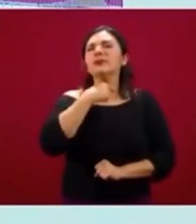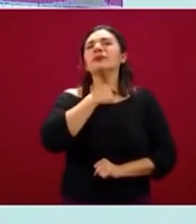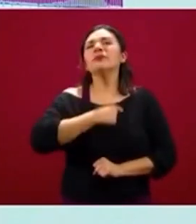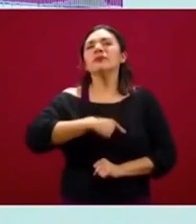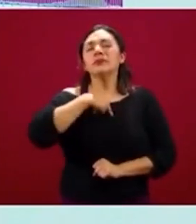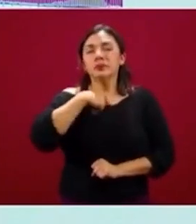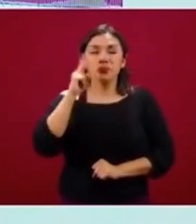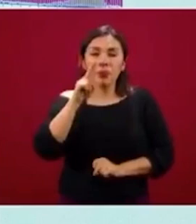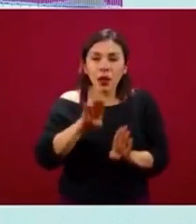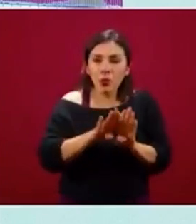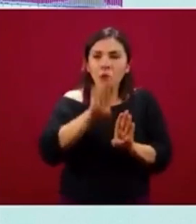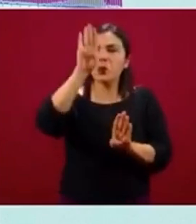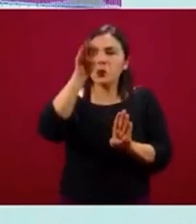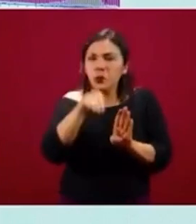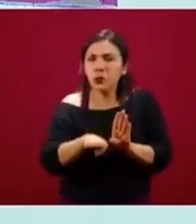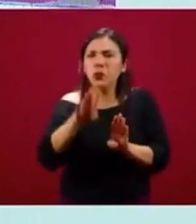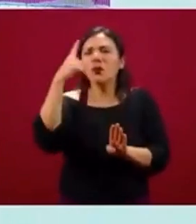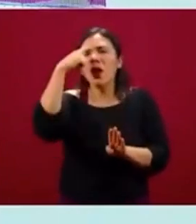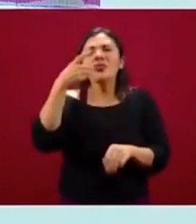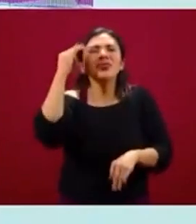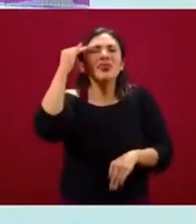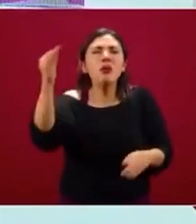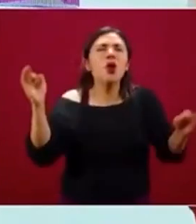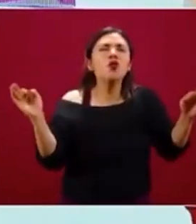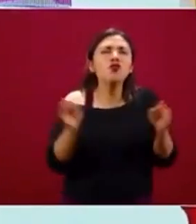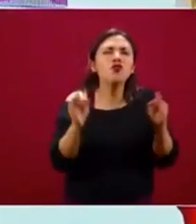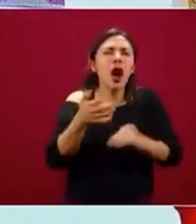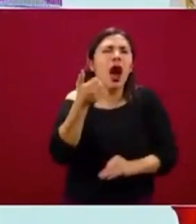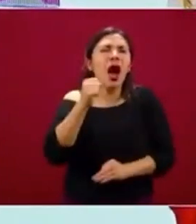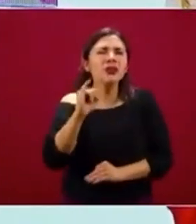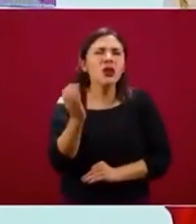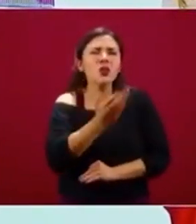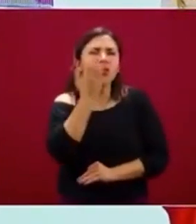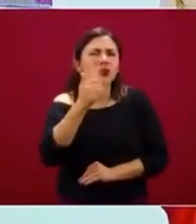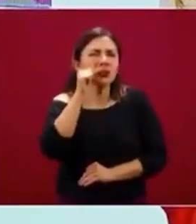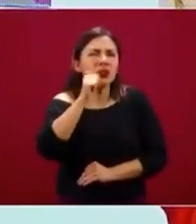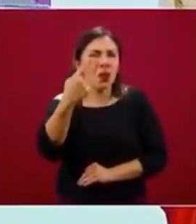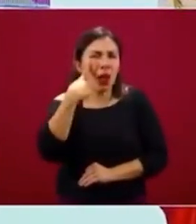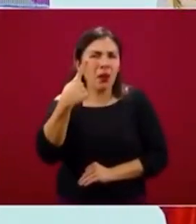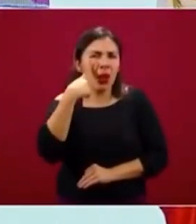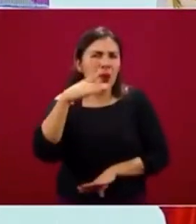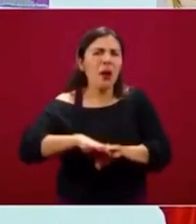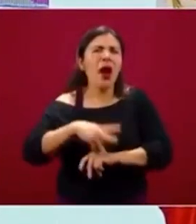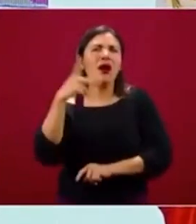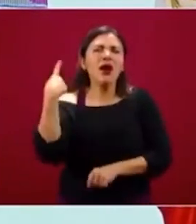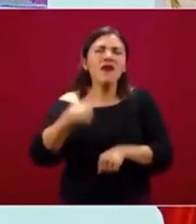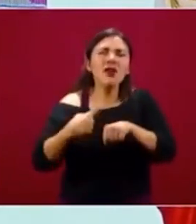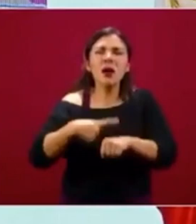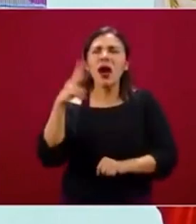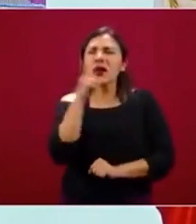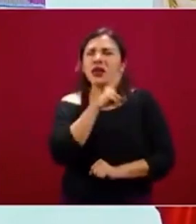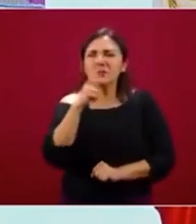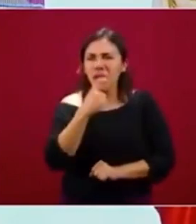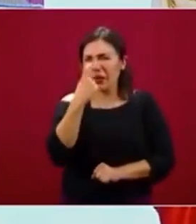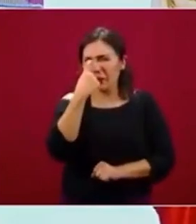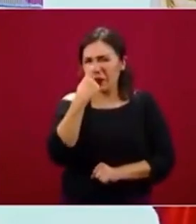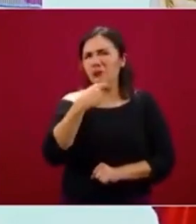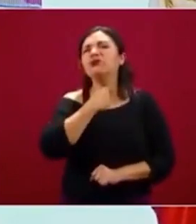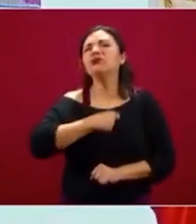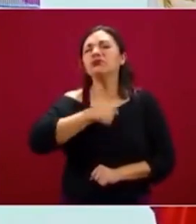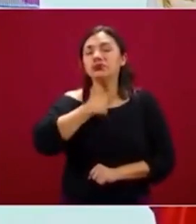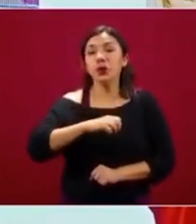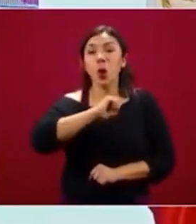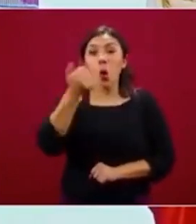picos de actividad invernal, todos nos enfermamos de alguna respiratoria, pero fíjense aquí cómo sube.